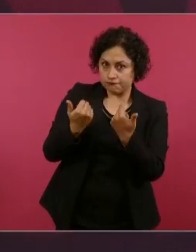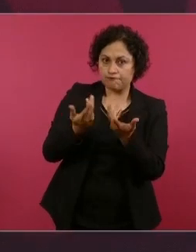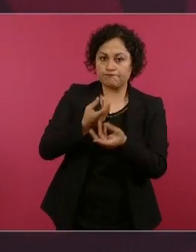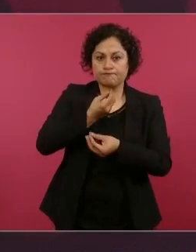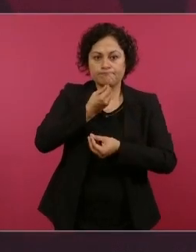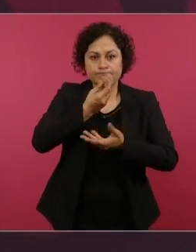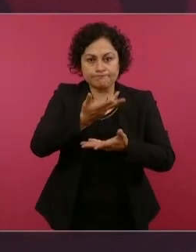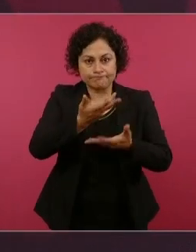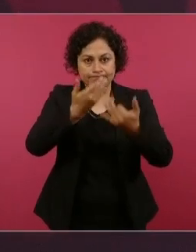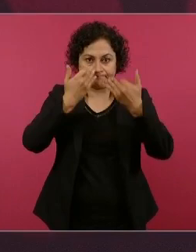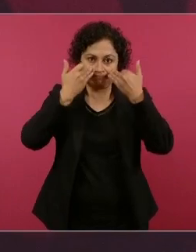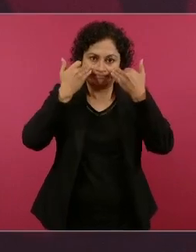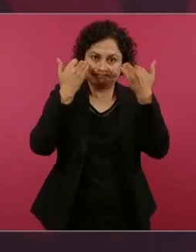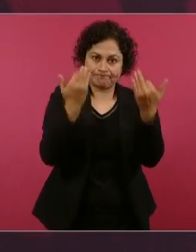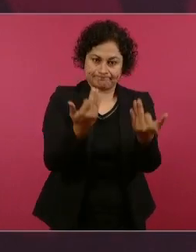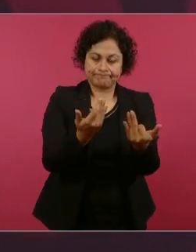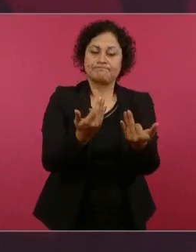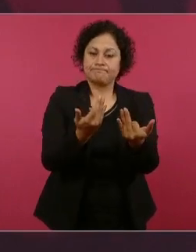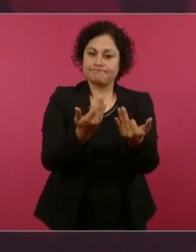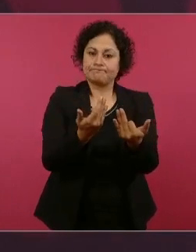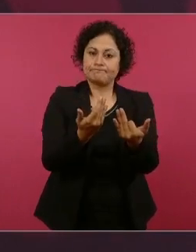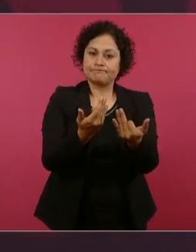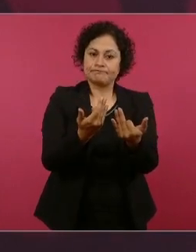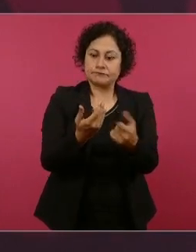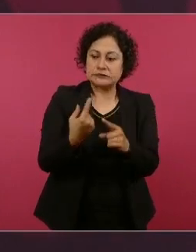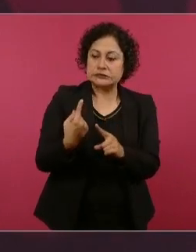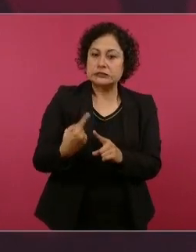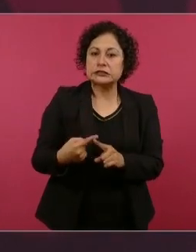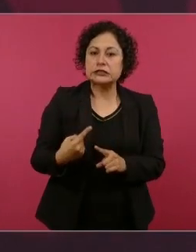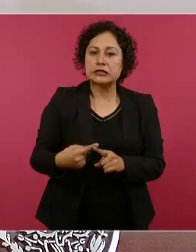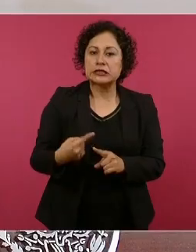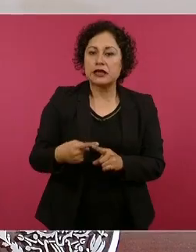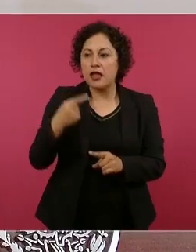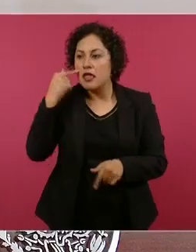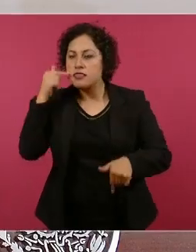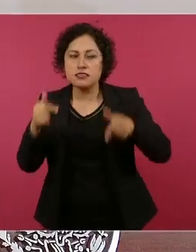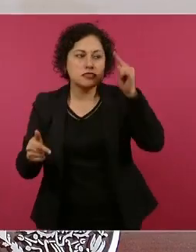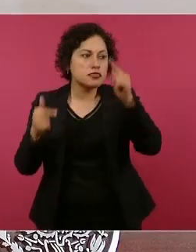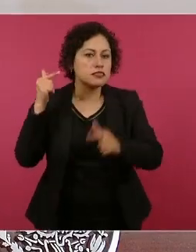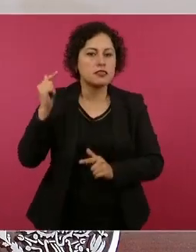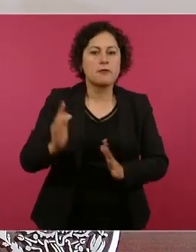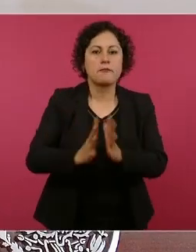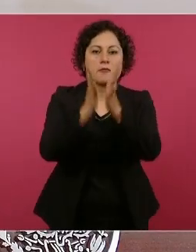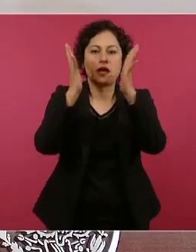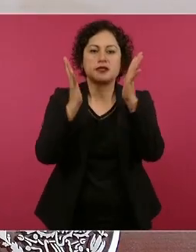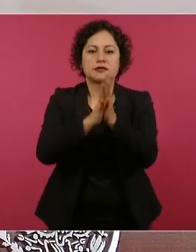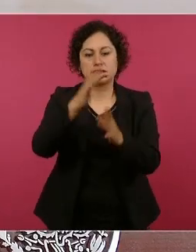que son quienes participaron en la desaparición de los jóvenes